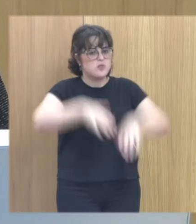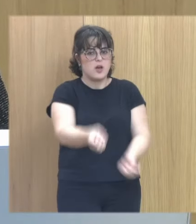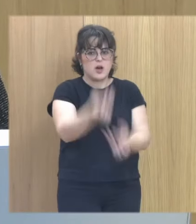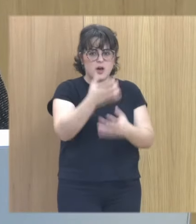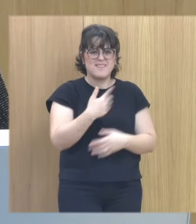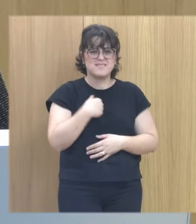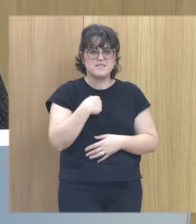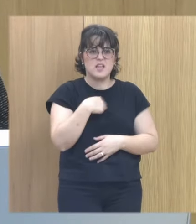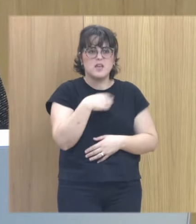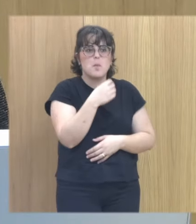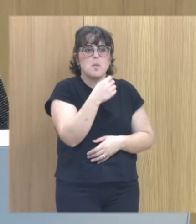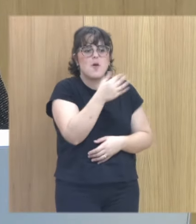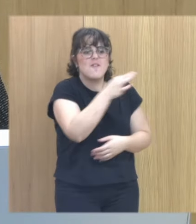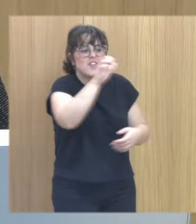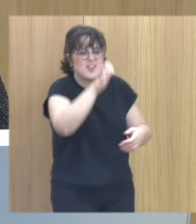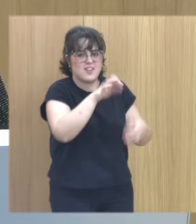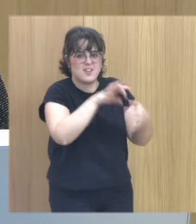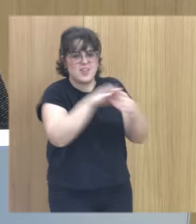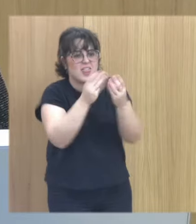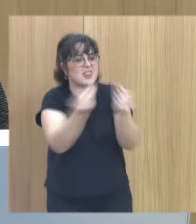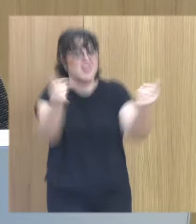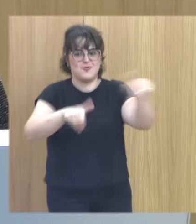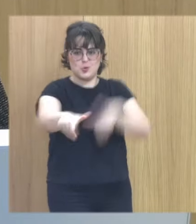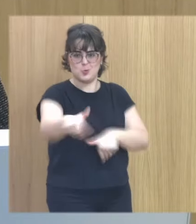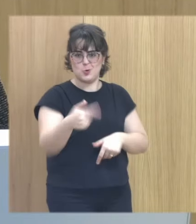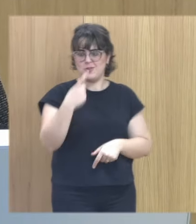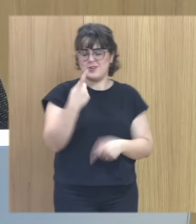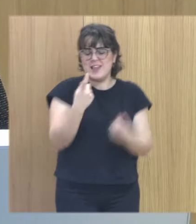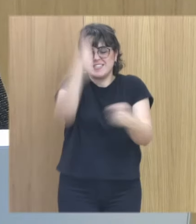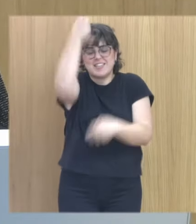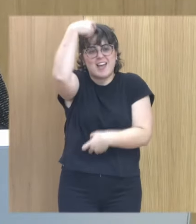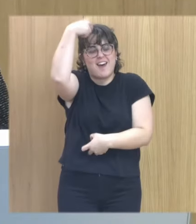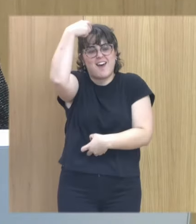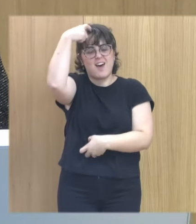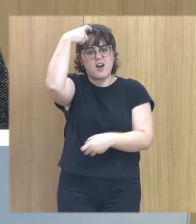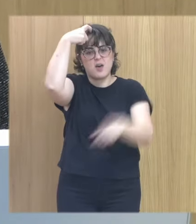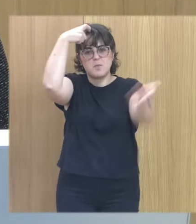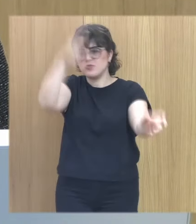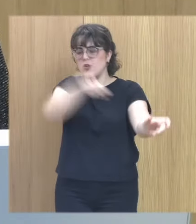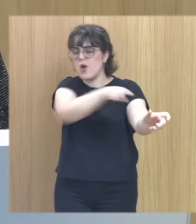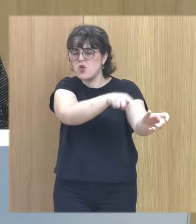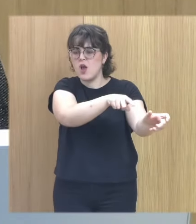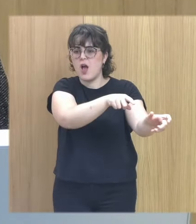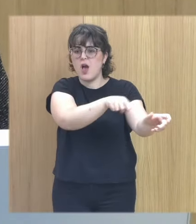creer que esas historias van a desaparecer tú necesitas creer que esa persona no va a seguir